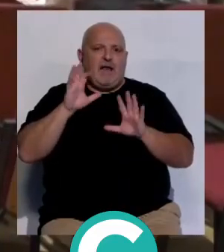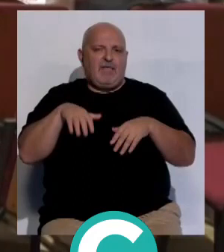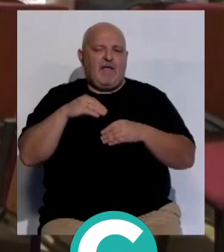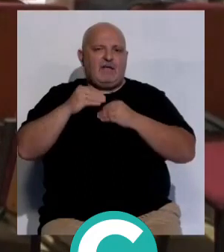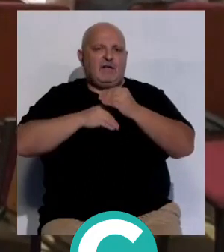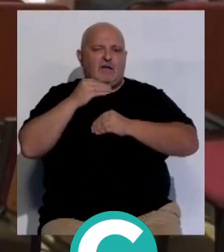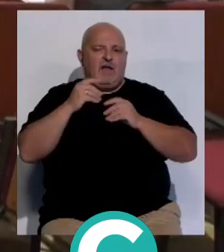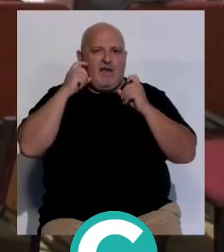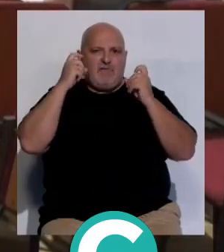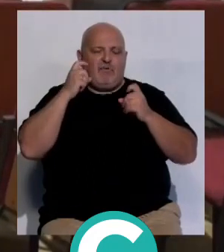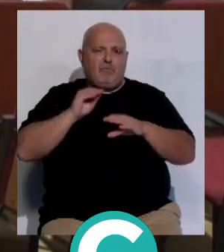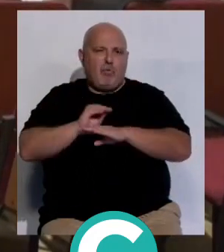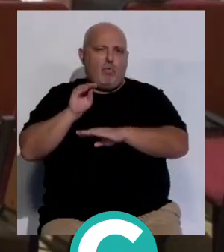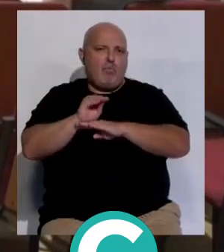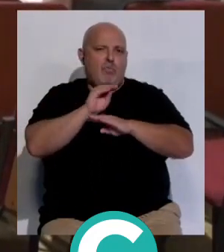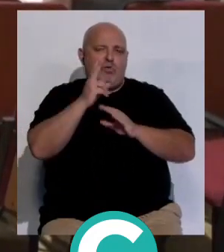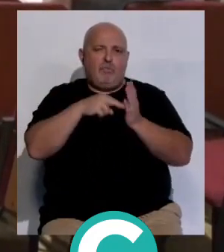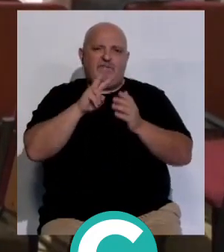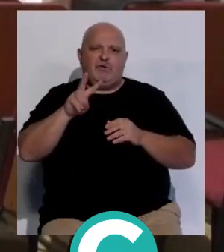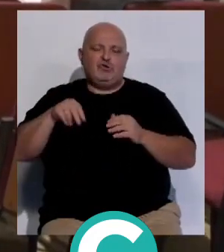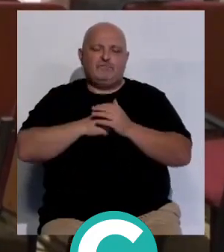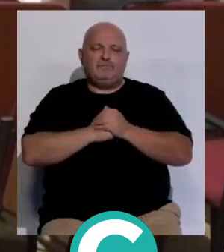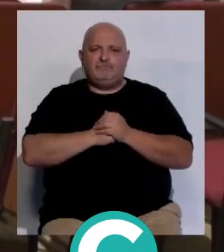ha realizado un esfuerzo financiero en 2022